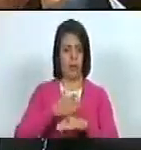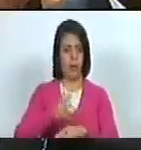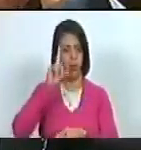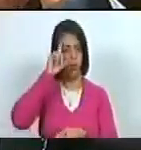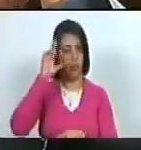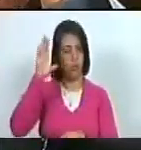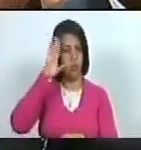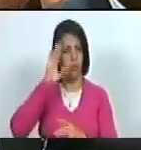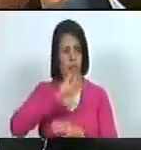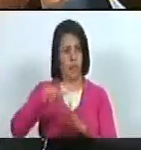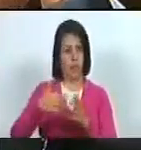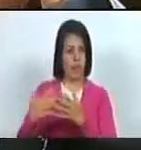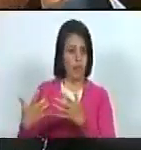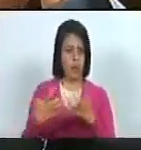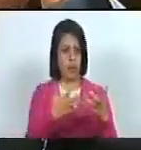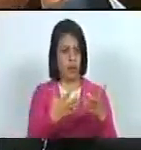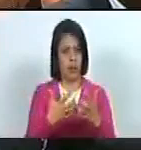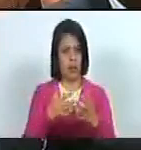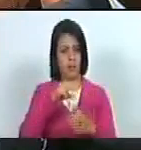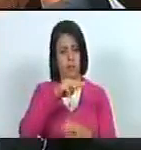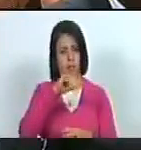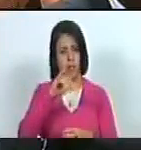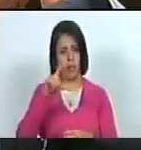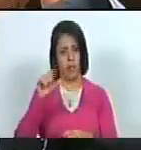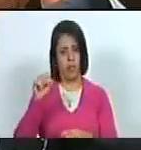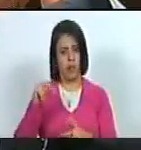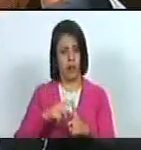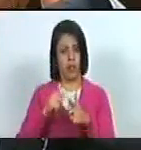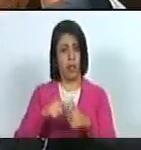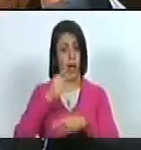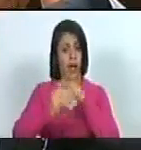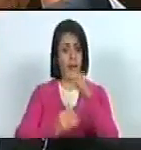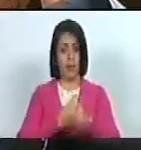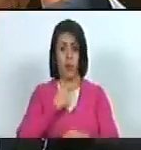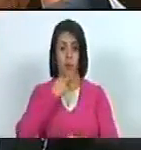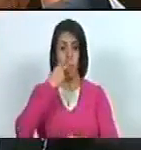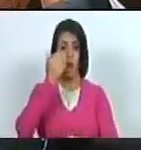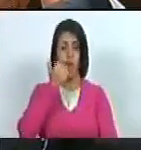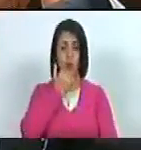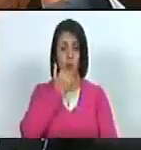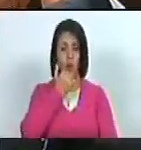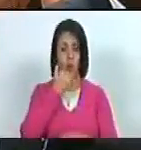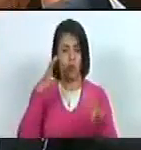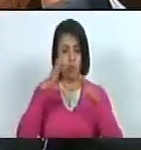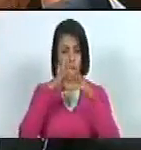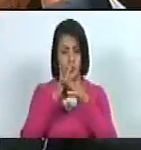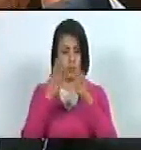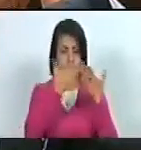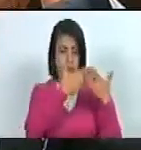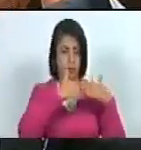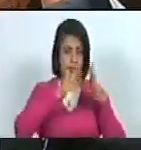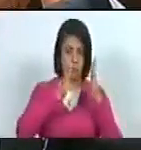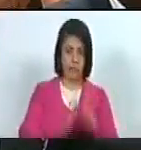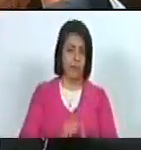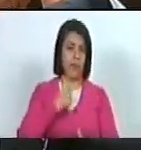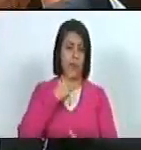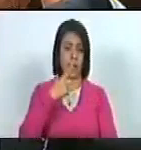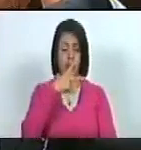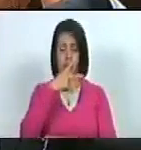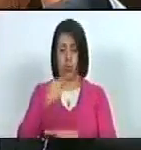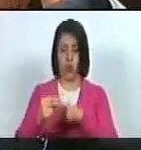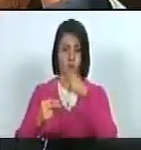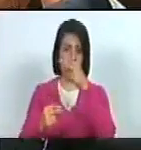sueños de Guerra y Millán. Y alcemos la voz para que unidos los estudiantes digan no